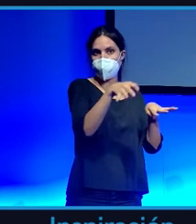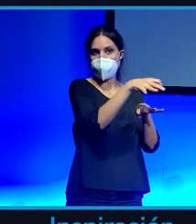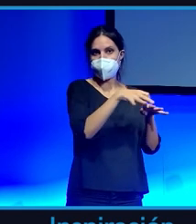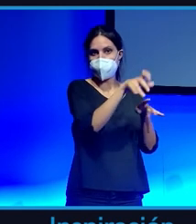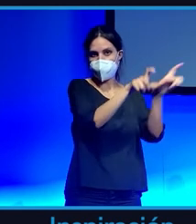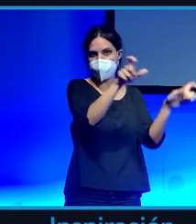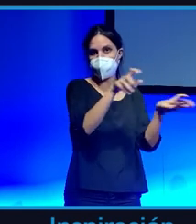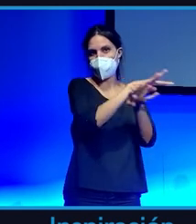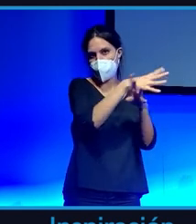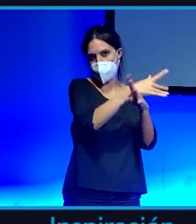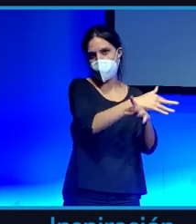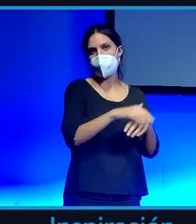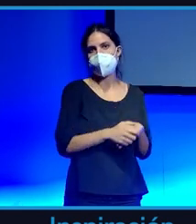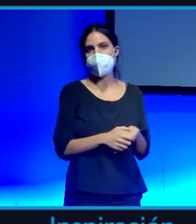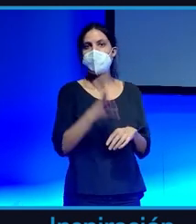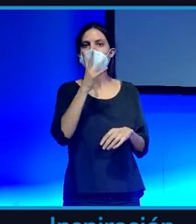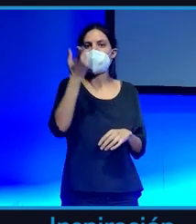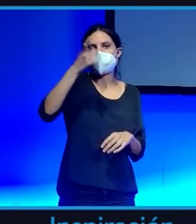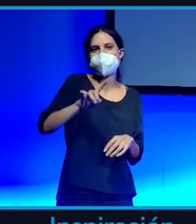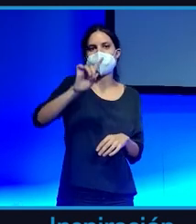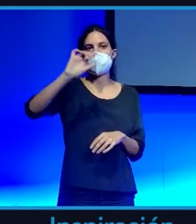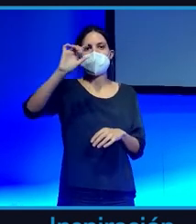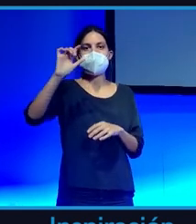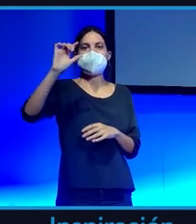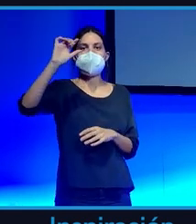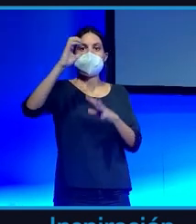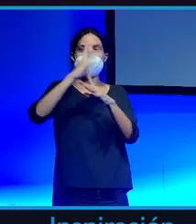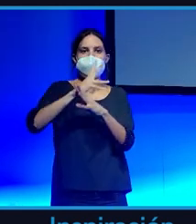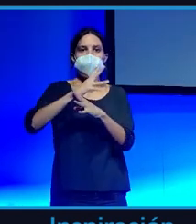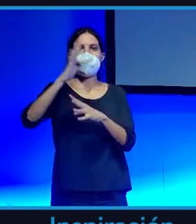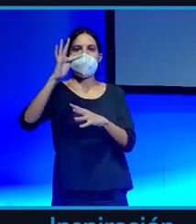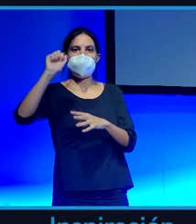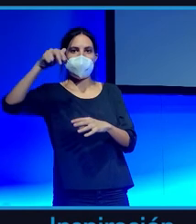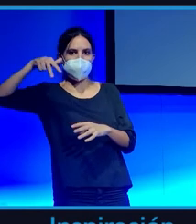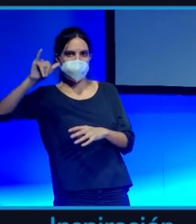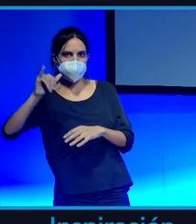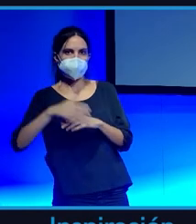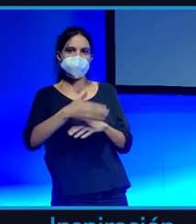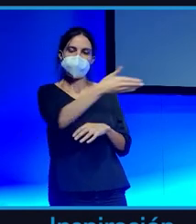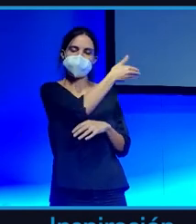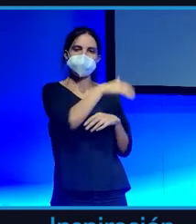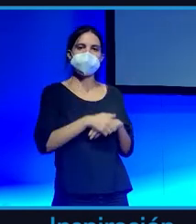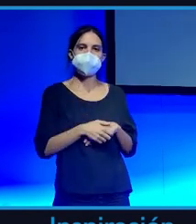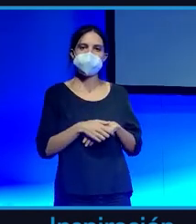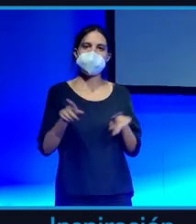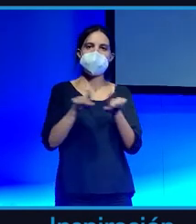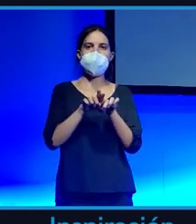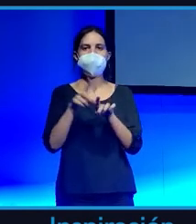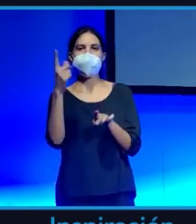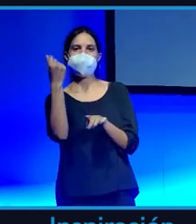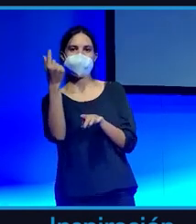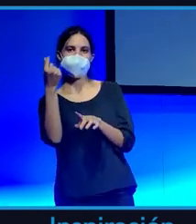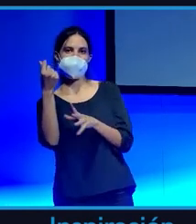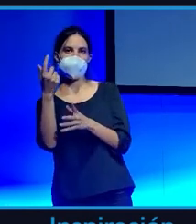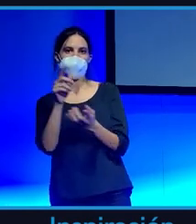to Earn o, bueno, ahora está también el concepto de GameFi porque es una mezcla entre videojuego y finanzas descentralizadas. En